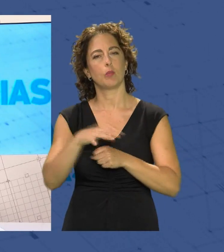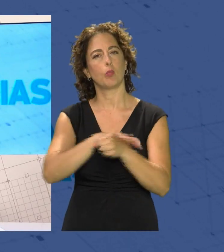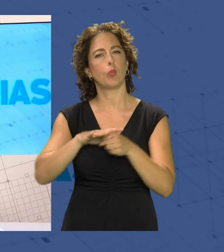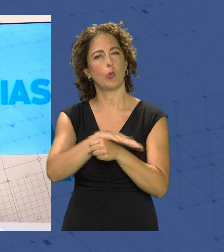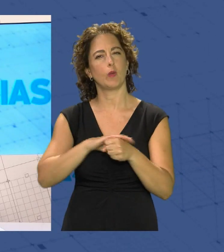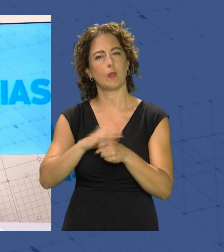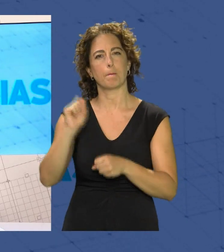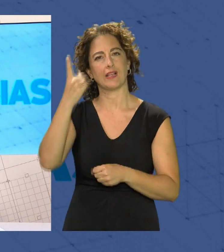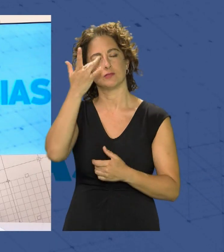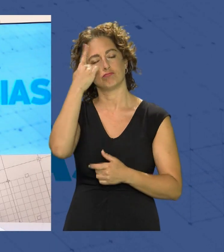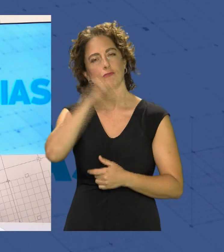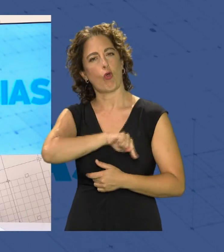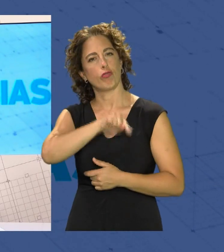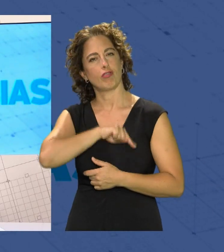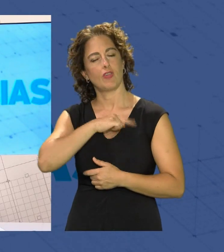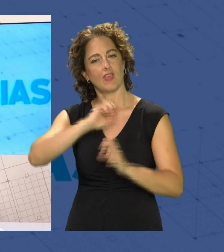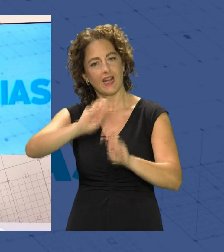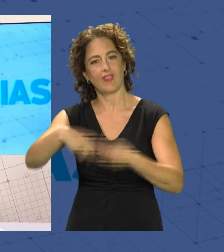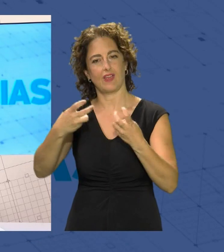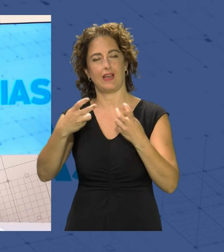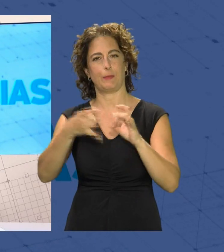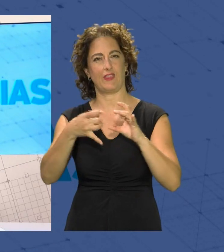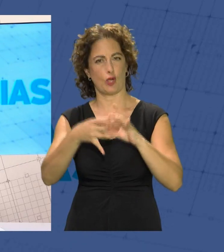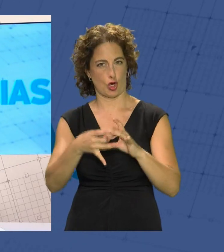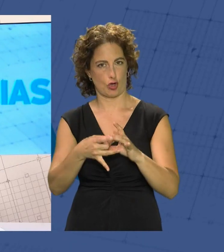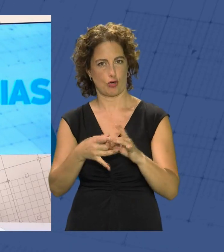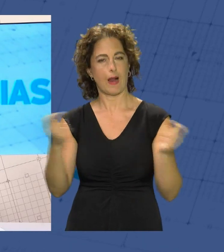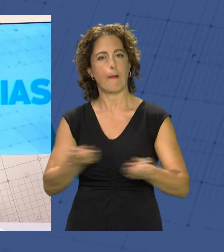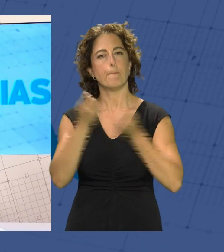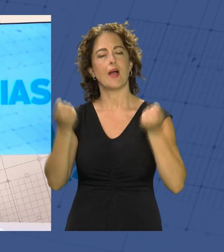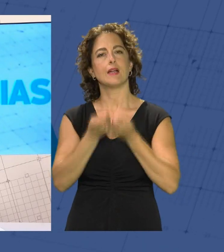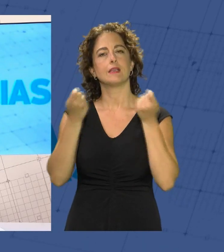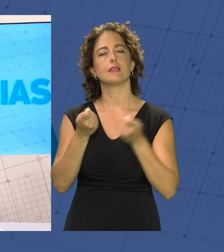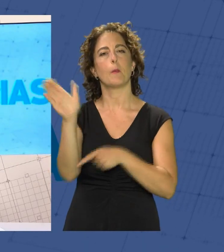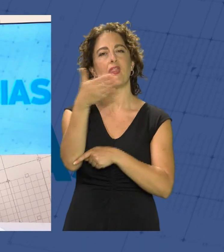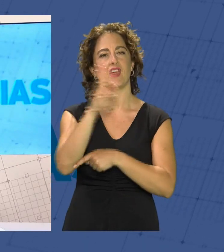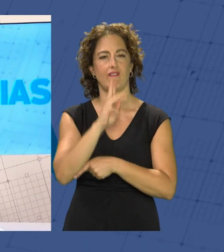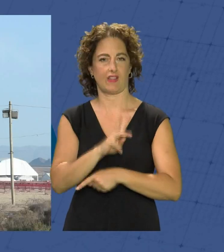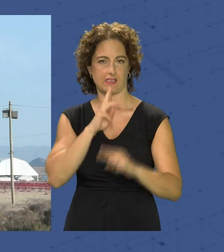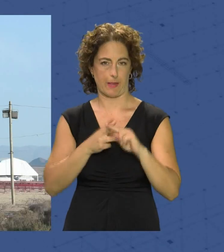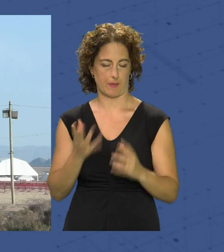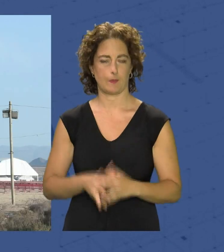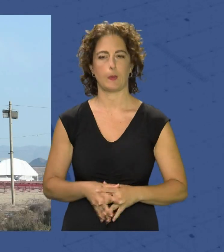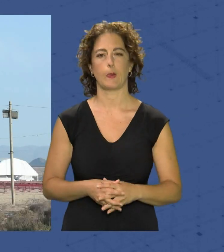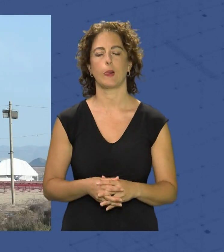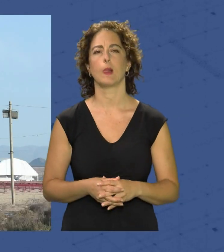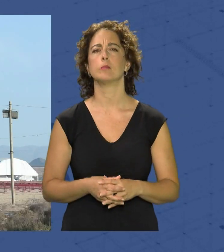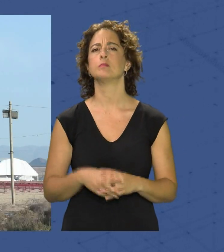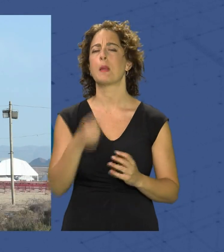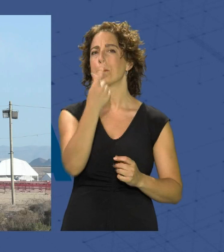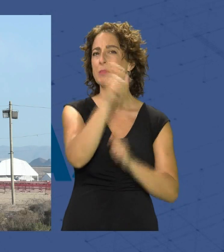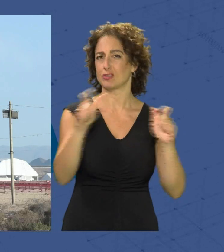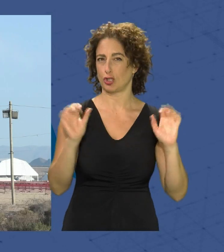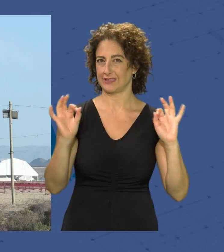concienciado en el reciclaje de vidrio se trata de la campaña banderas verdes más de un millar de